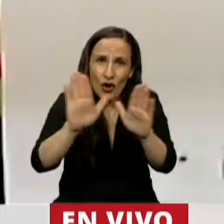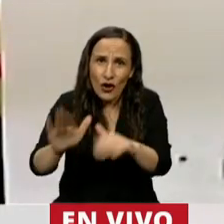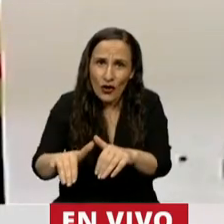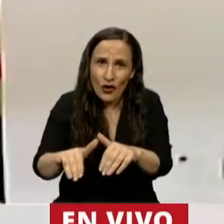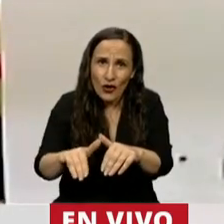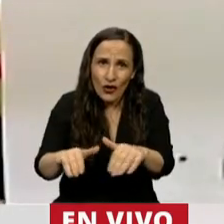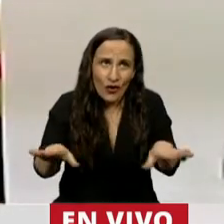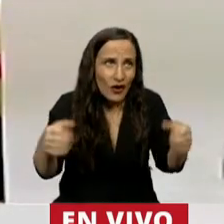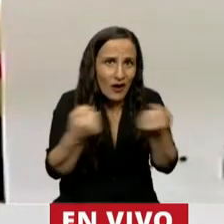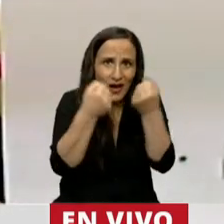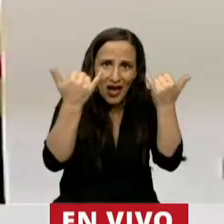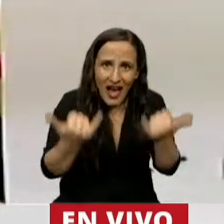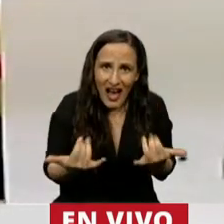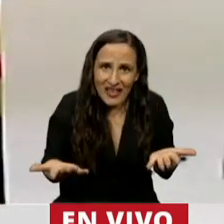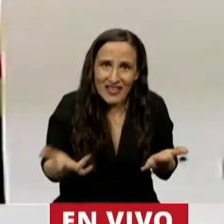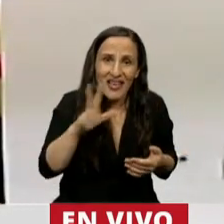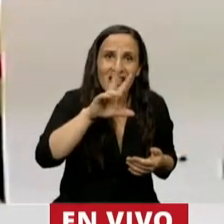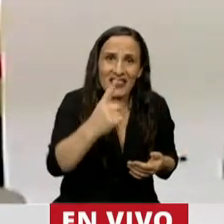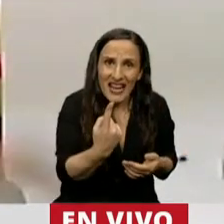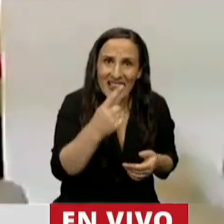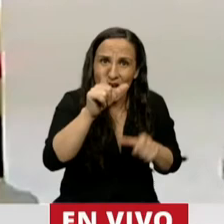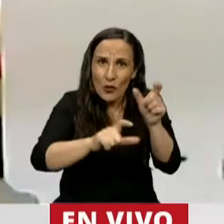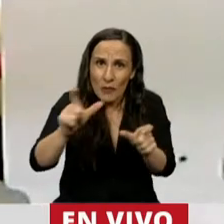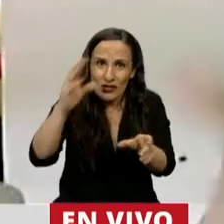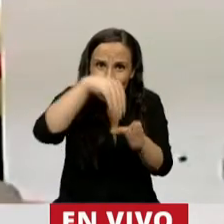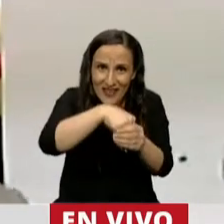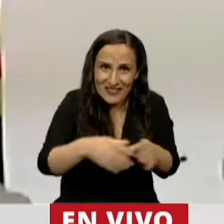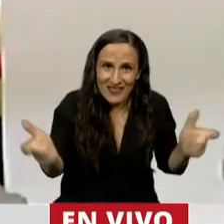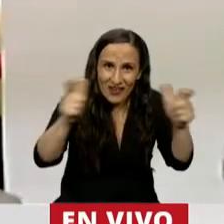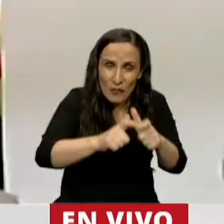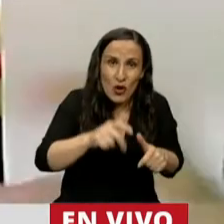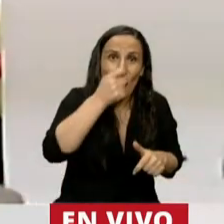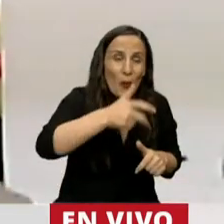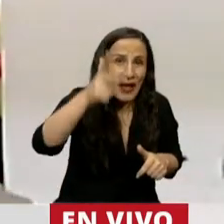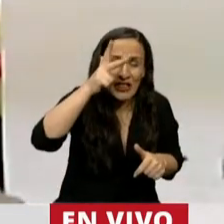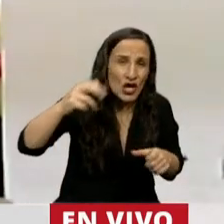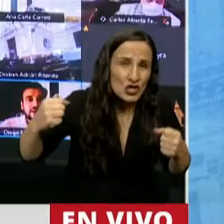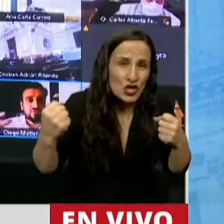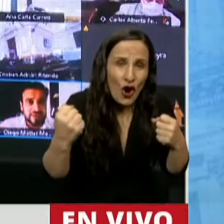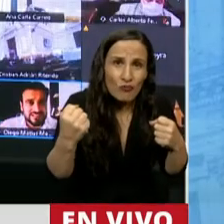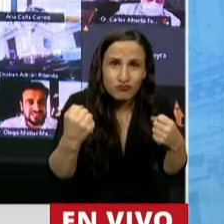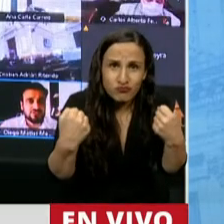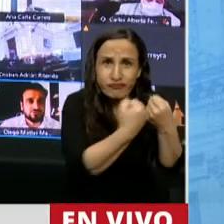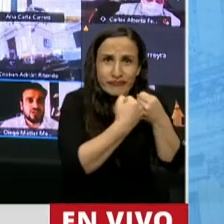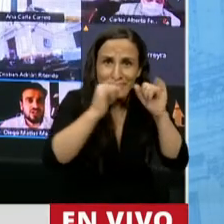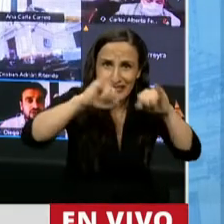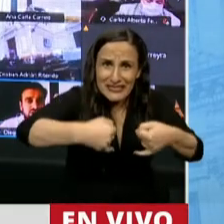Presidente. De los 31 miembros de la Comisión, 28 estábamos de acuerdo y estábamos avanzando.